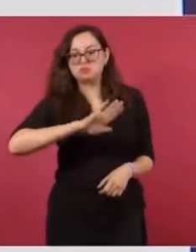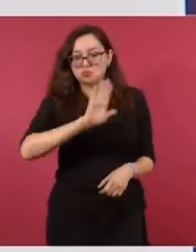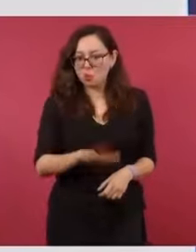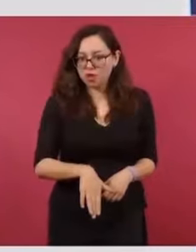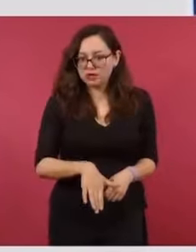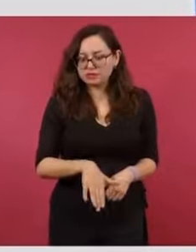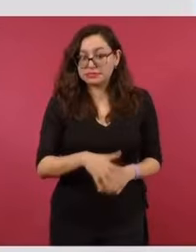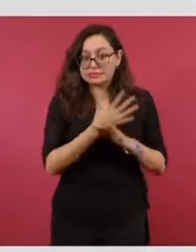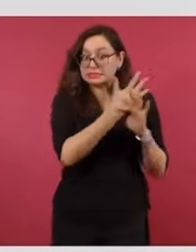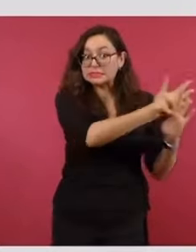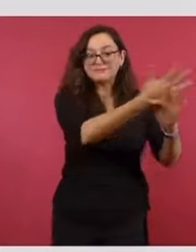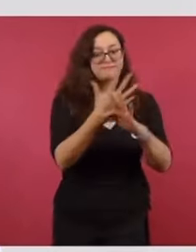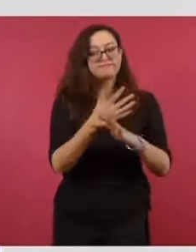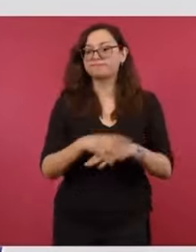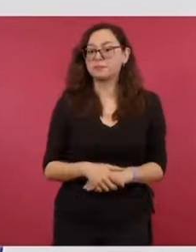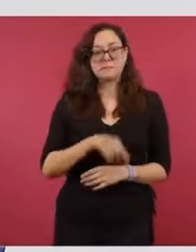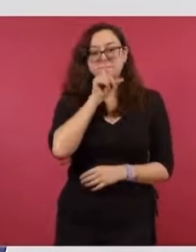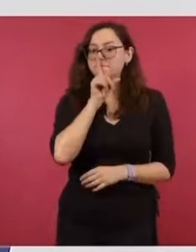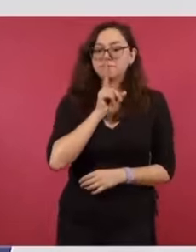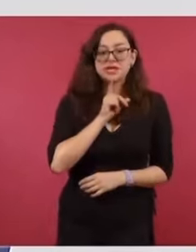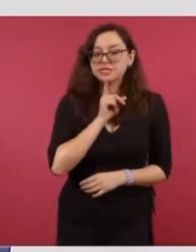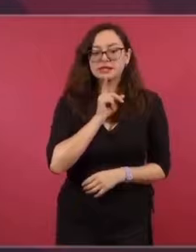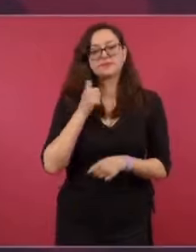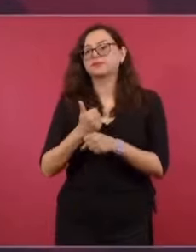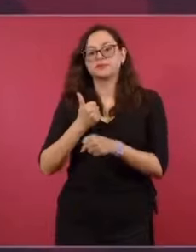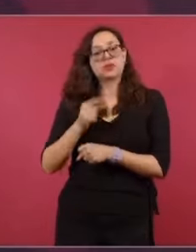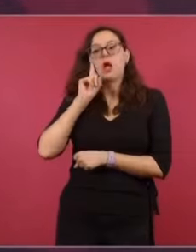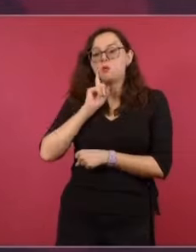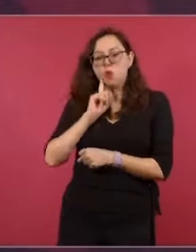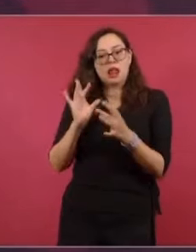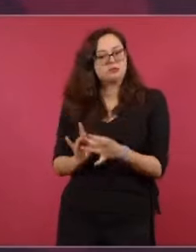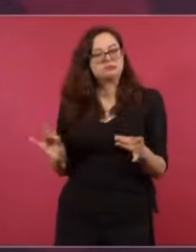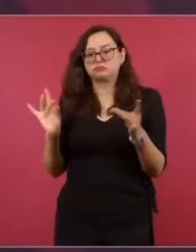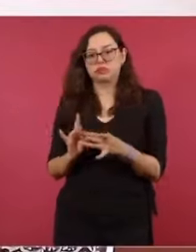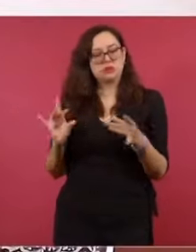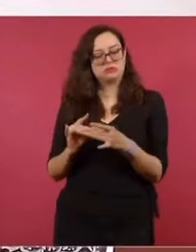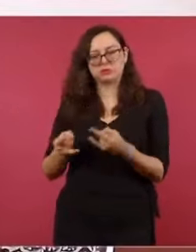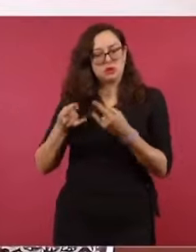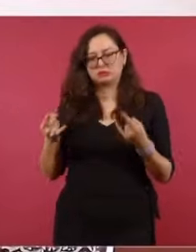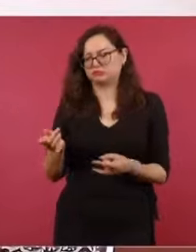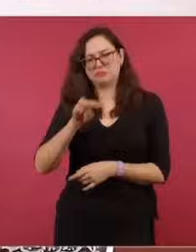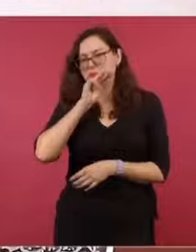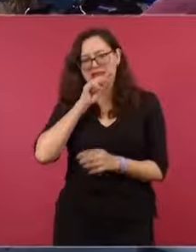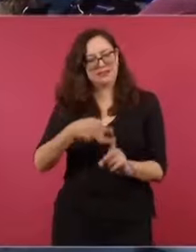habló, pero no tiene que ver con lo del supuesto secuestro de la madre.